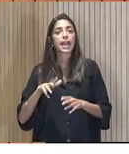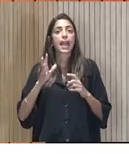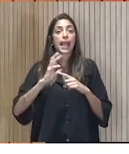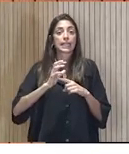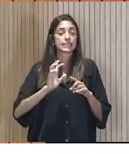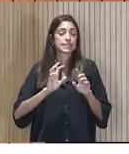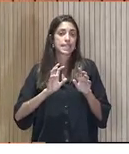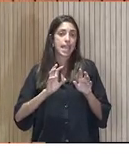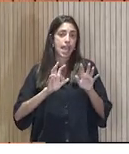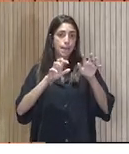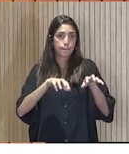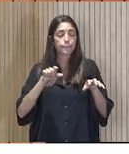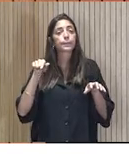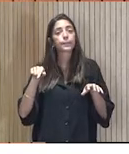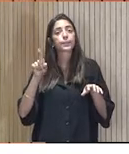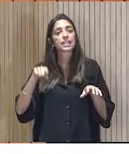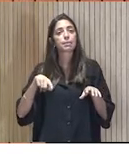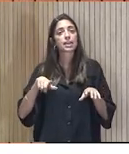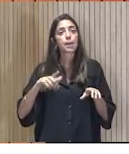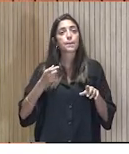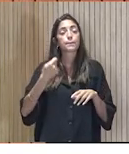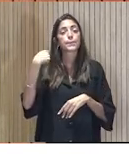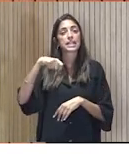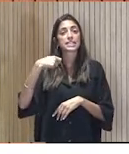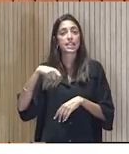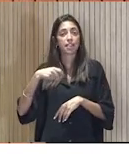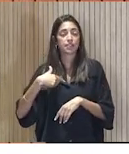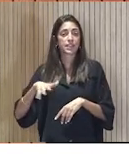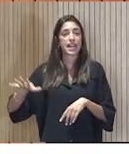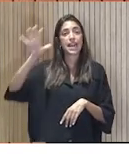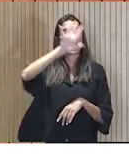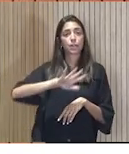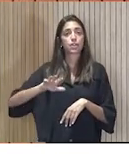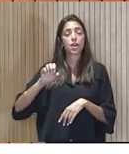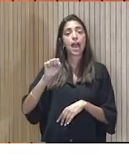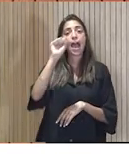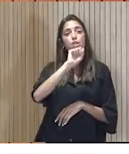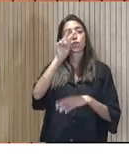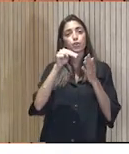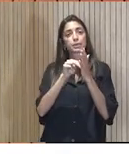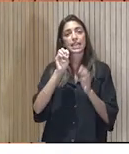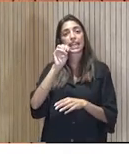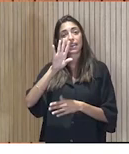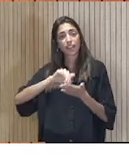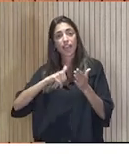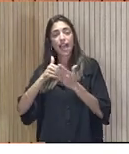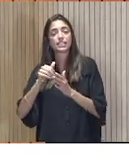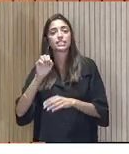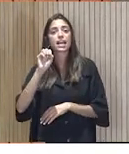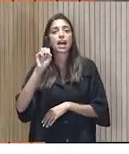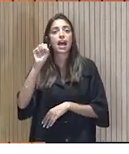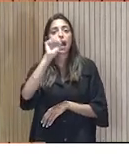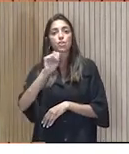y presidente nacional de Cruz Roja Española del 2015 al 2023. Si tuviera que poner